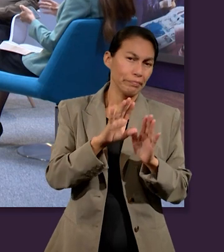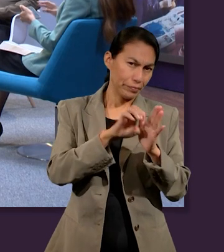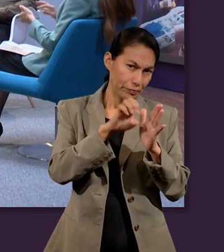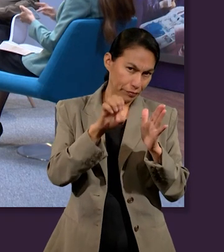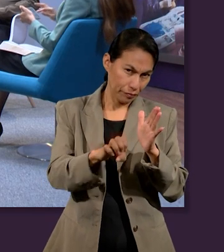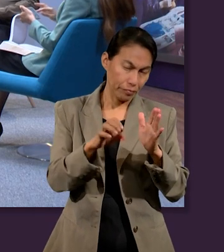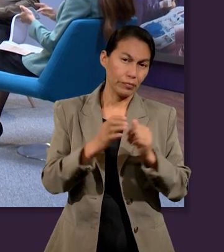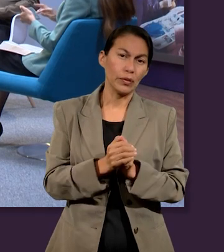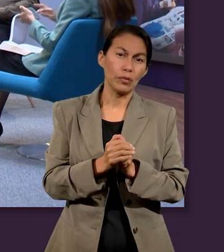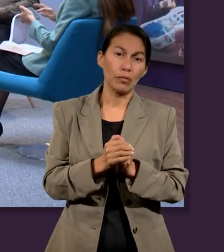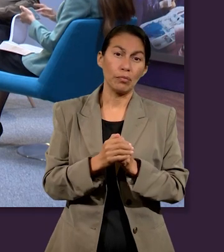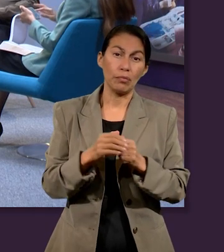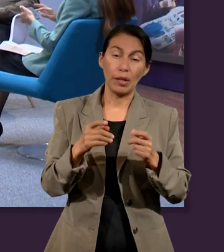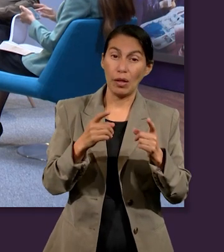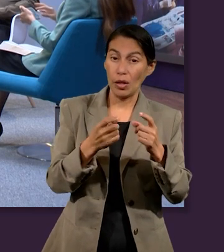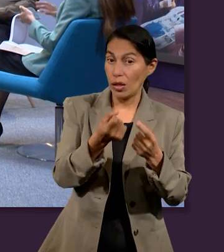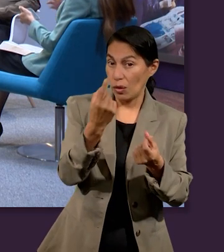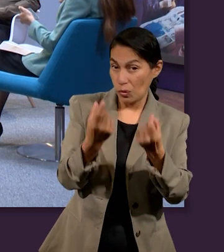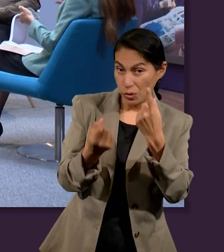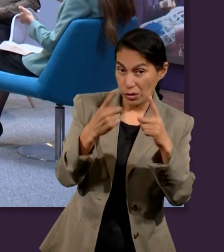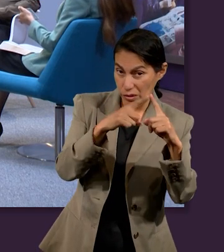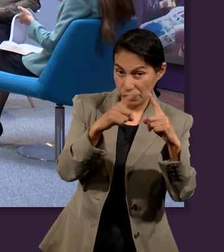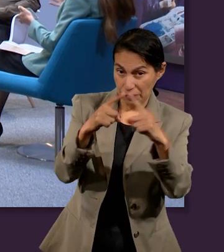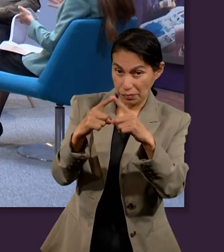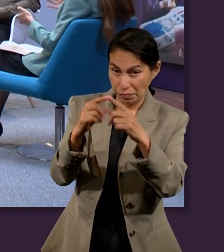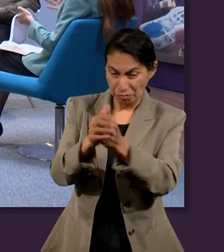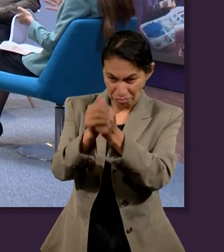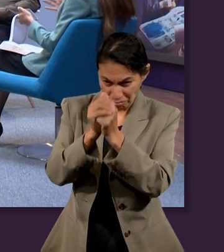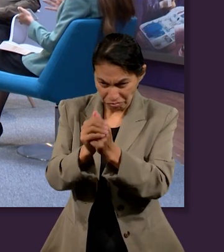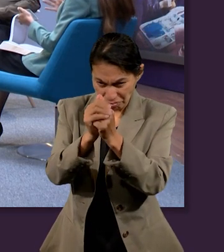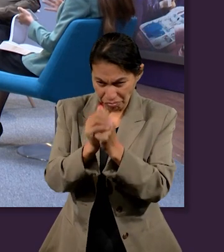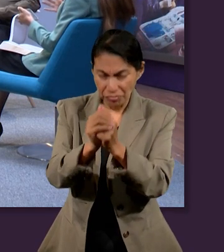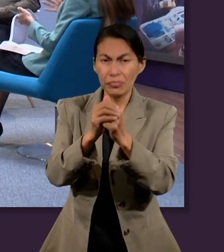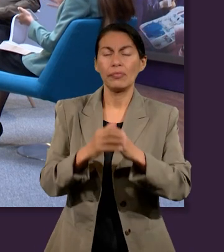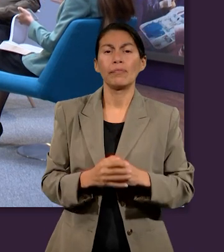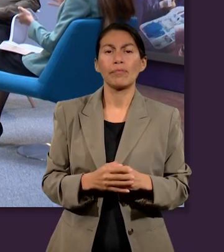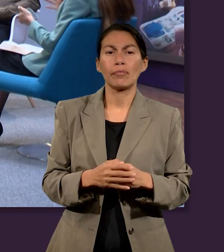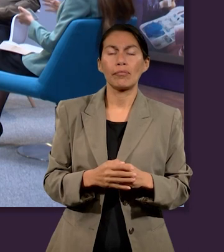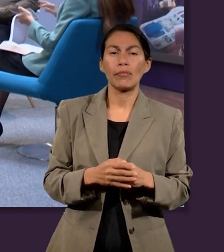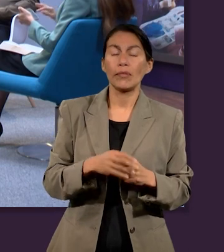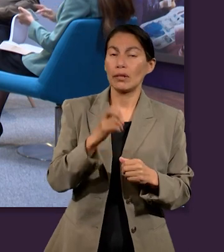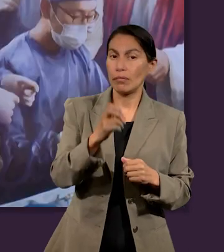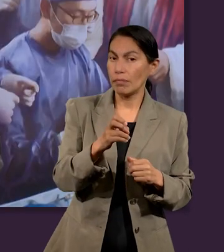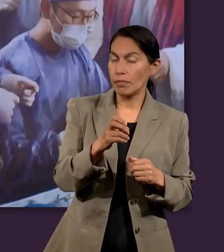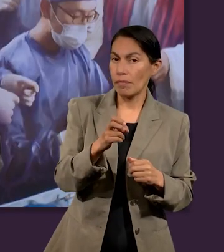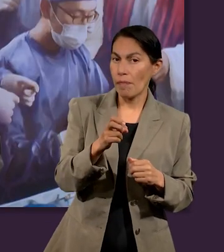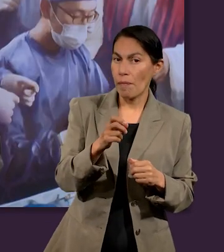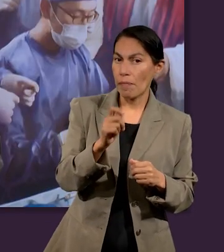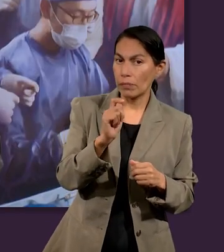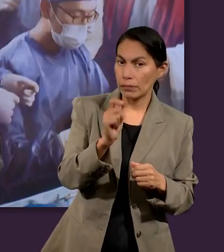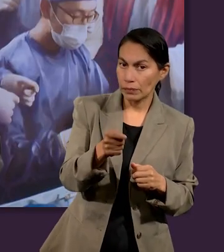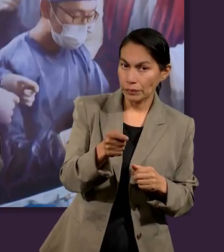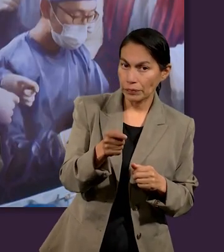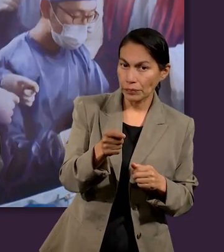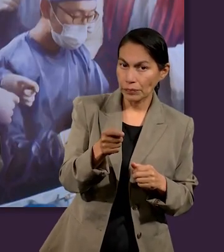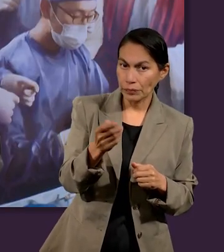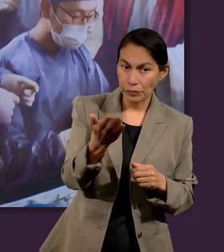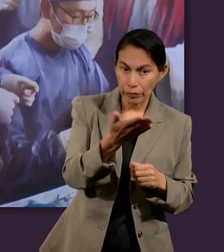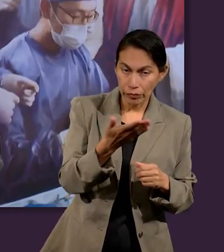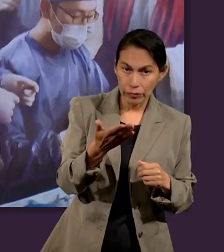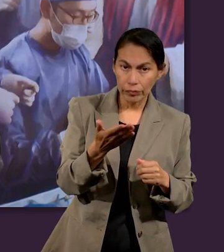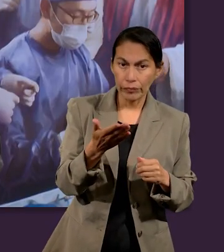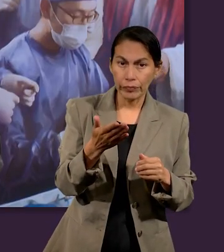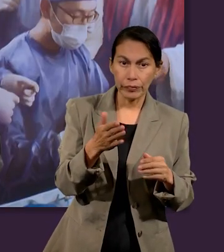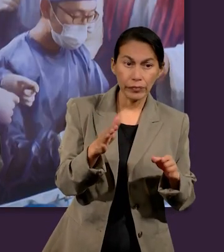describiendo es característico de servicios de adoración en algunas iglesias. Esto ocurre así en algunas iglesias. Estos